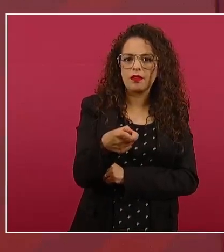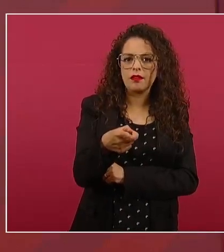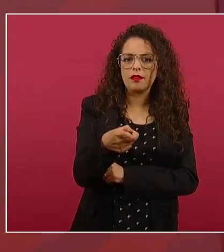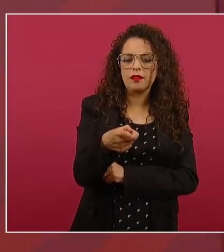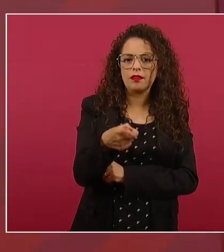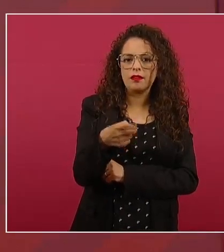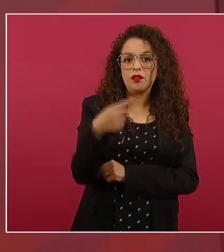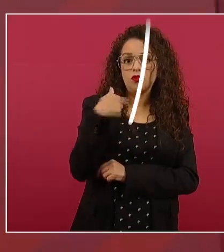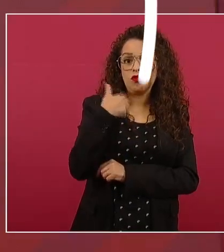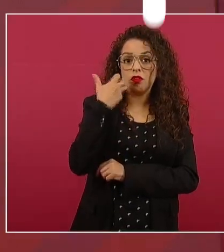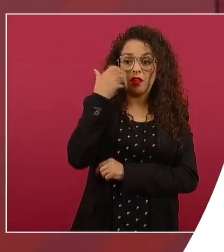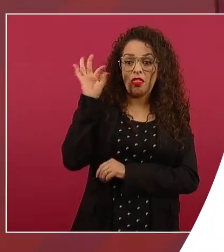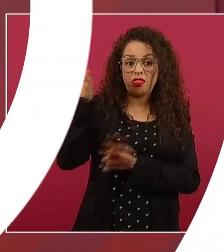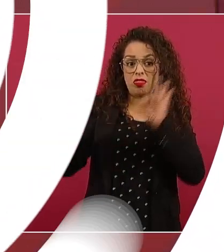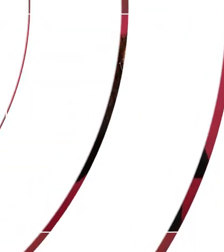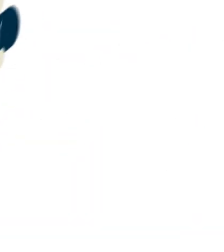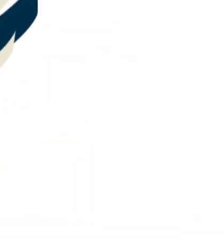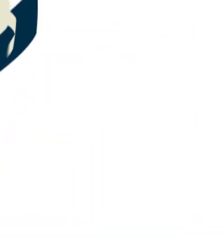antes.